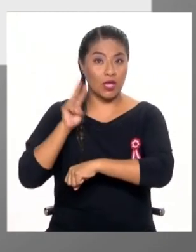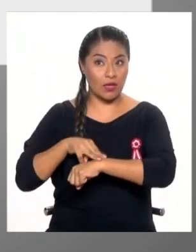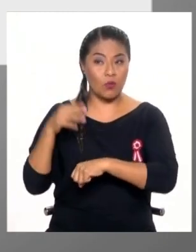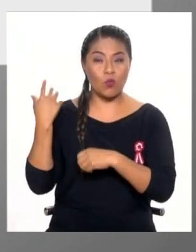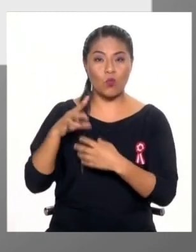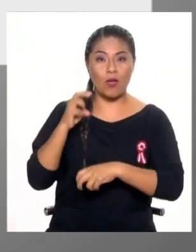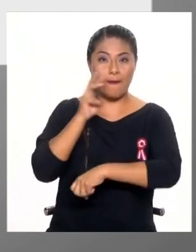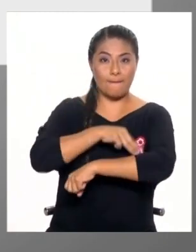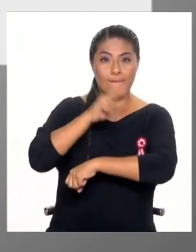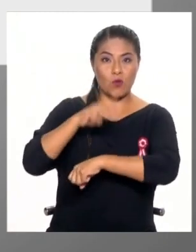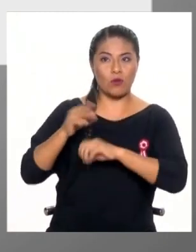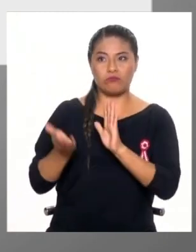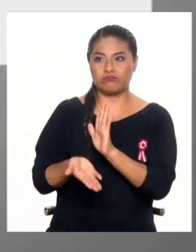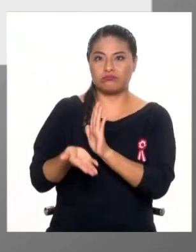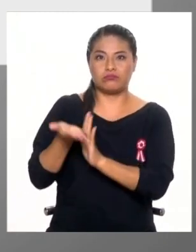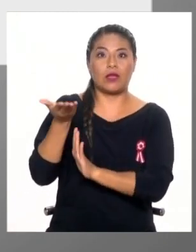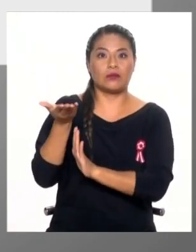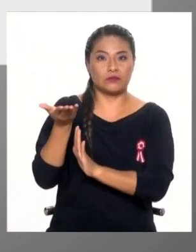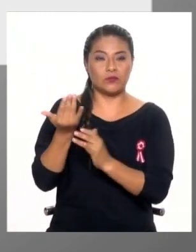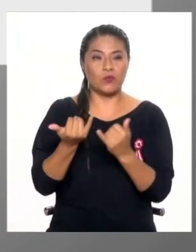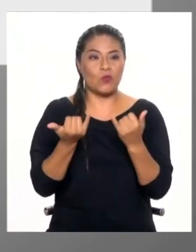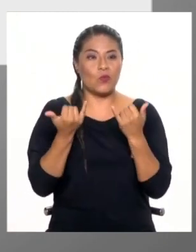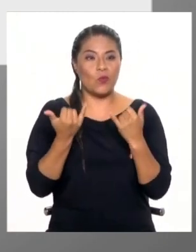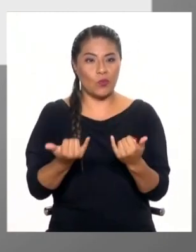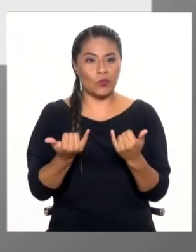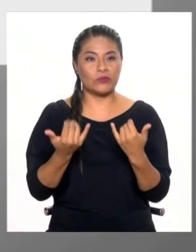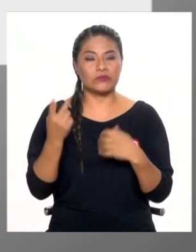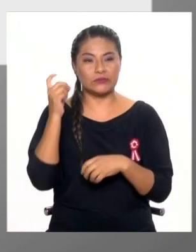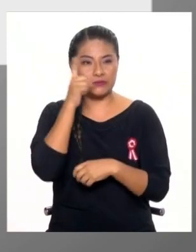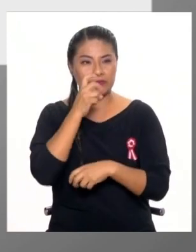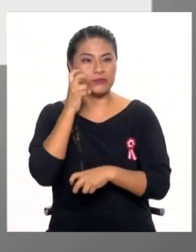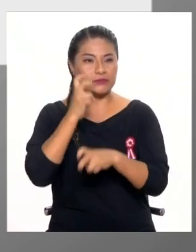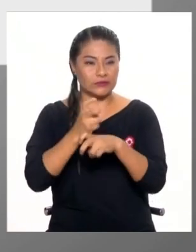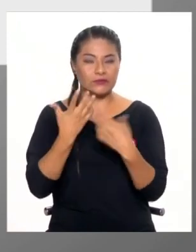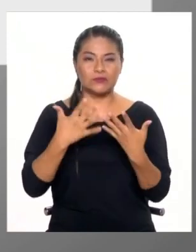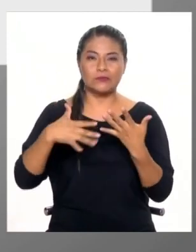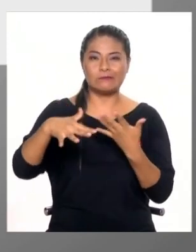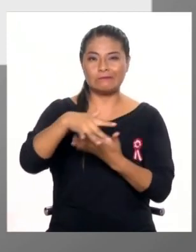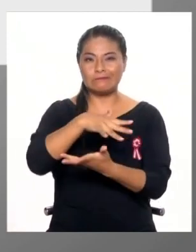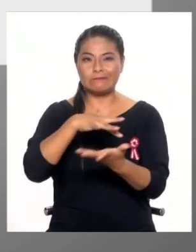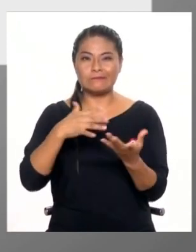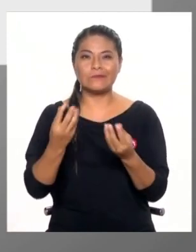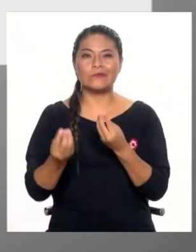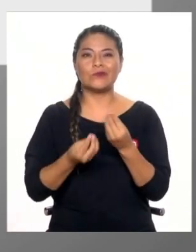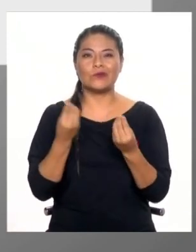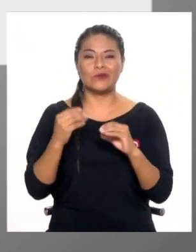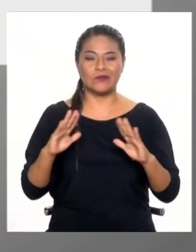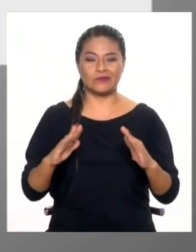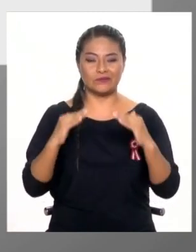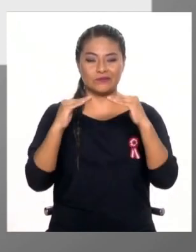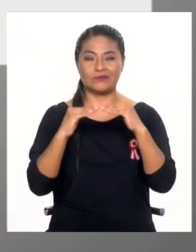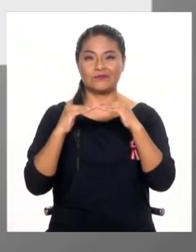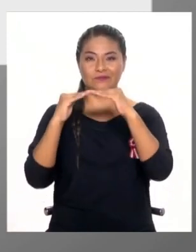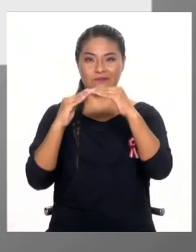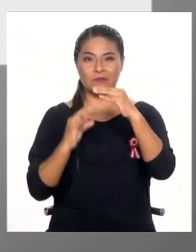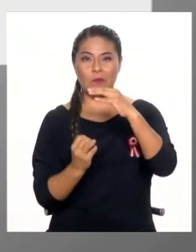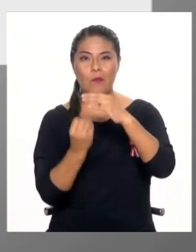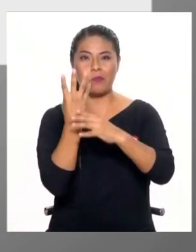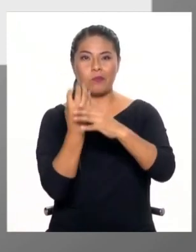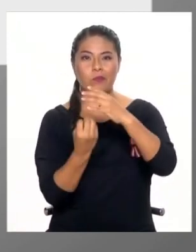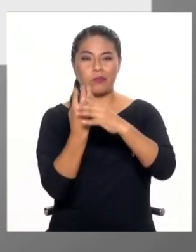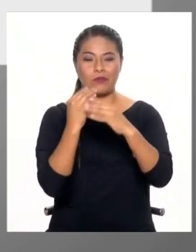región más competitiva en el Perú, pero lamentablemente hoy tiene que enfrentar esta crisis que se produce a través de la actividad